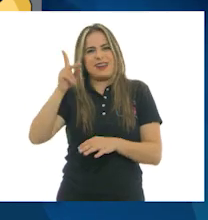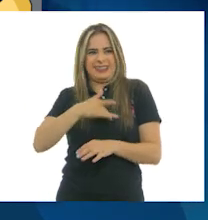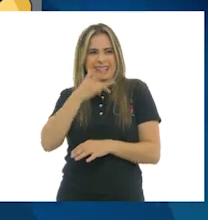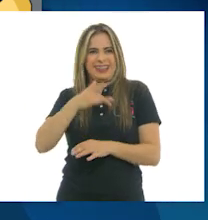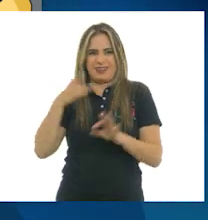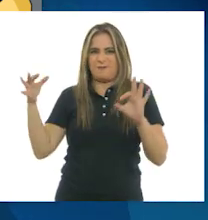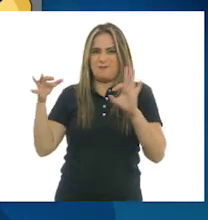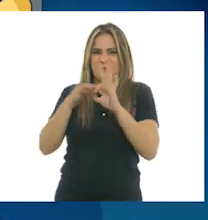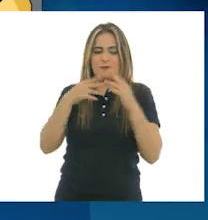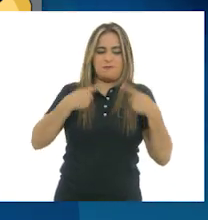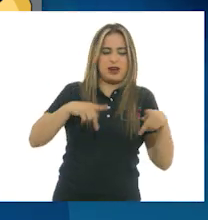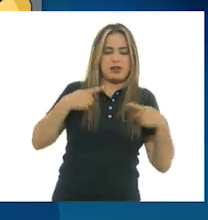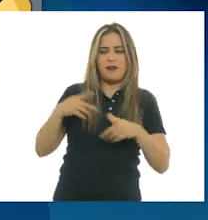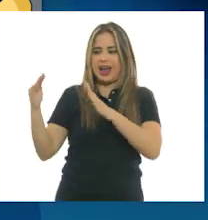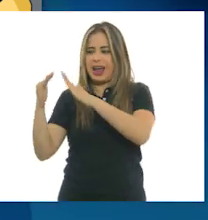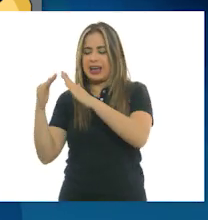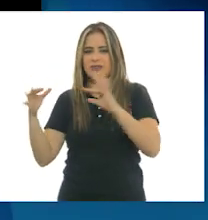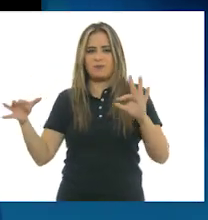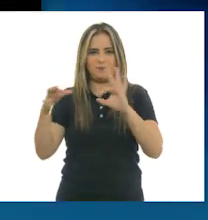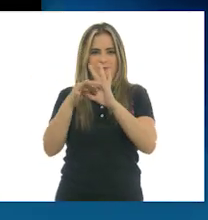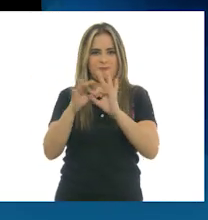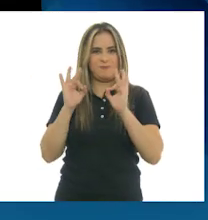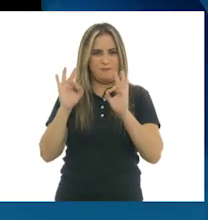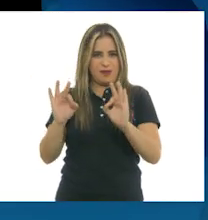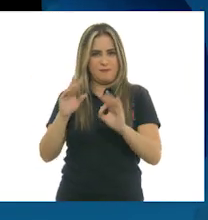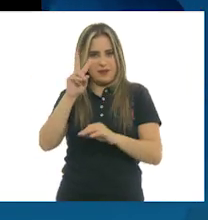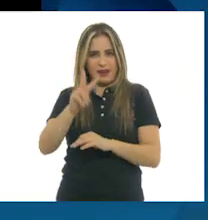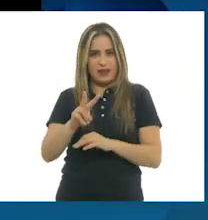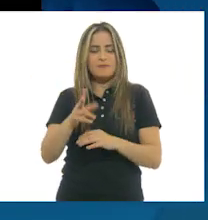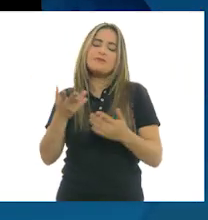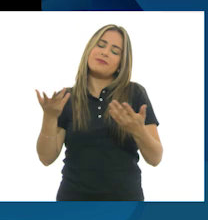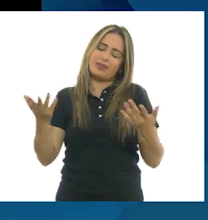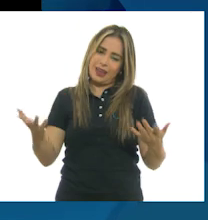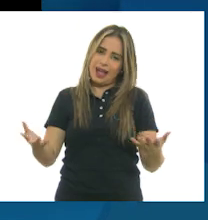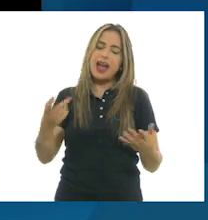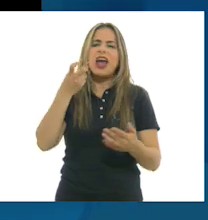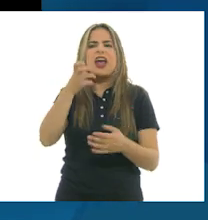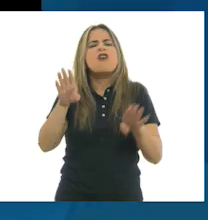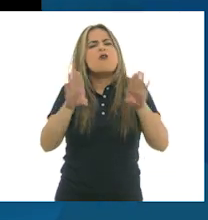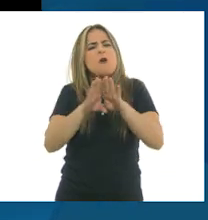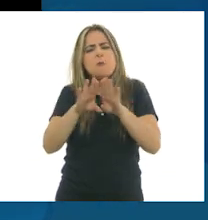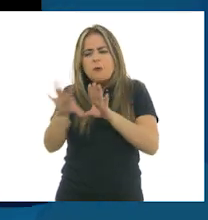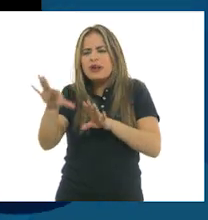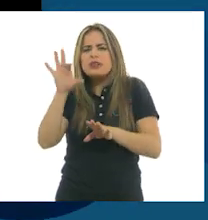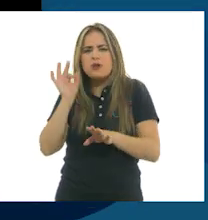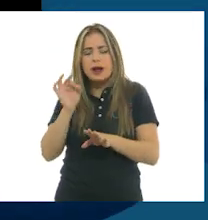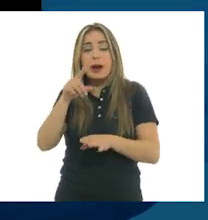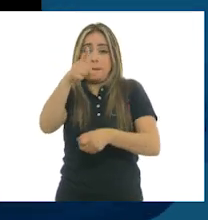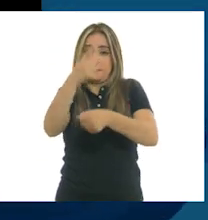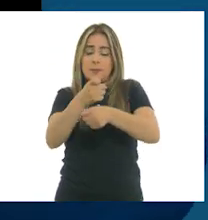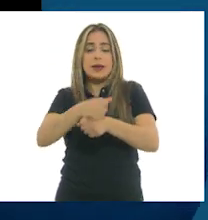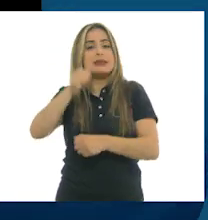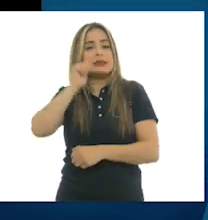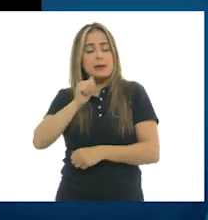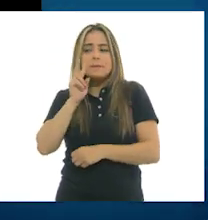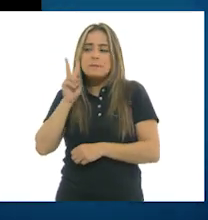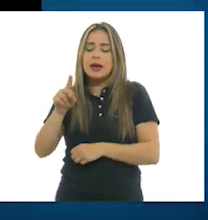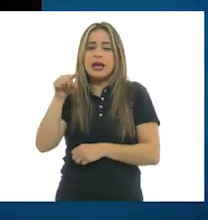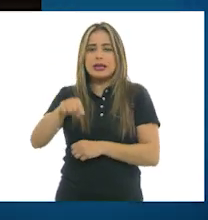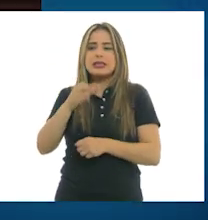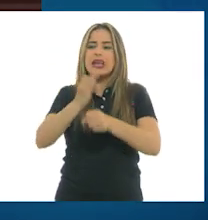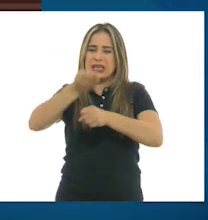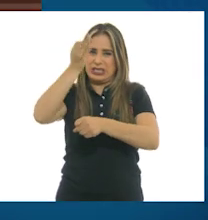¿Por qué pasa esto? ¿Cómo decidimos qué forma usar? Pensemos nuevamente en nuestro personaje. Sabemos que es una comedia.